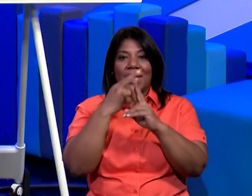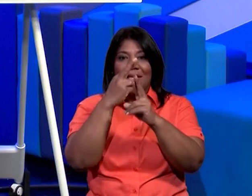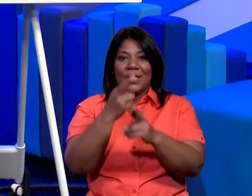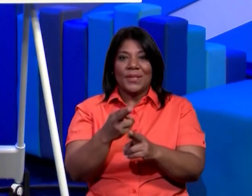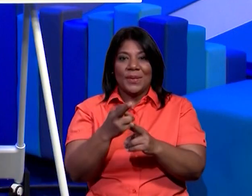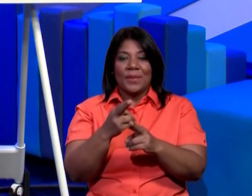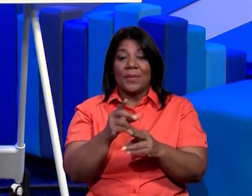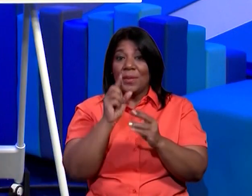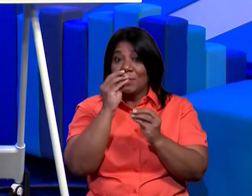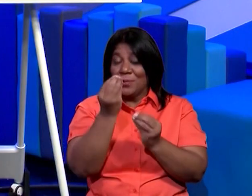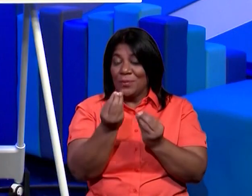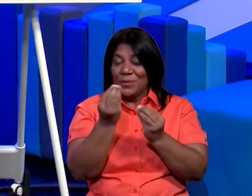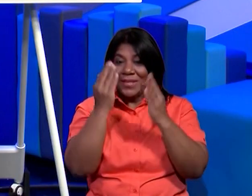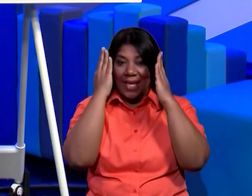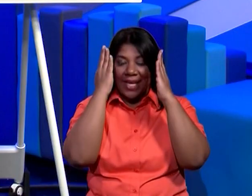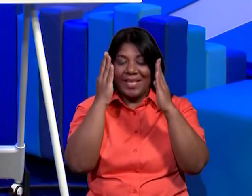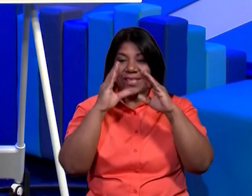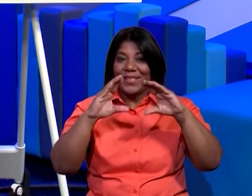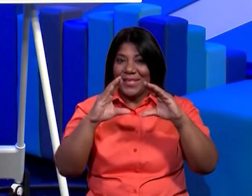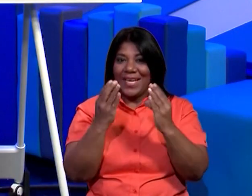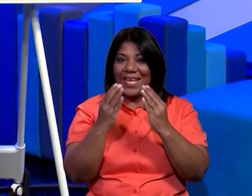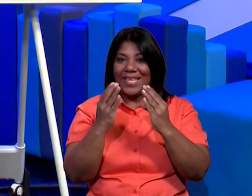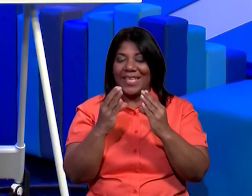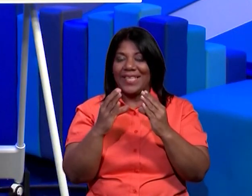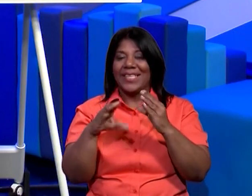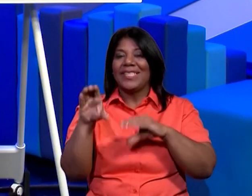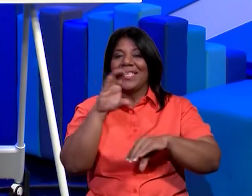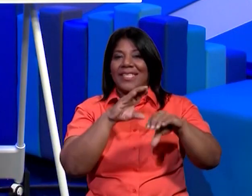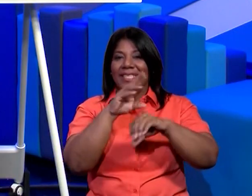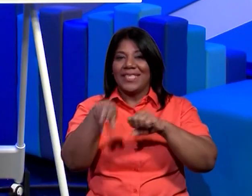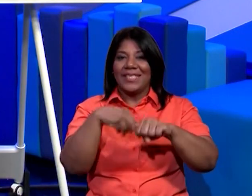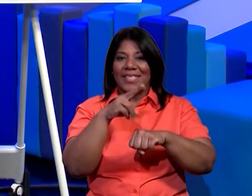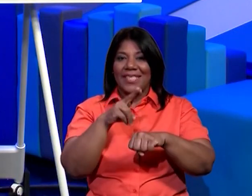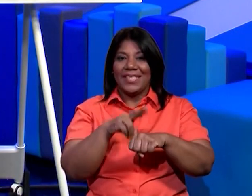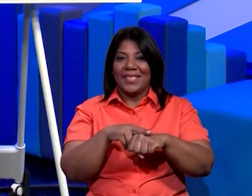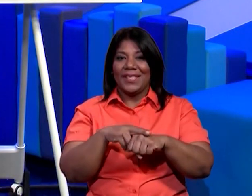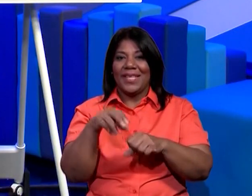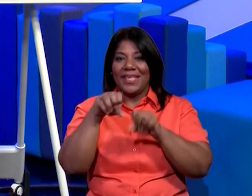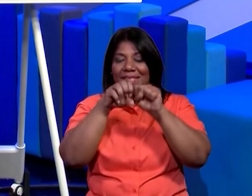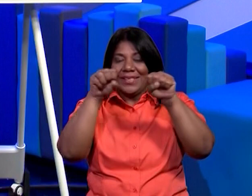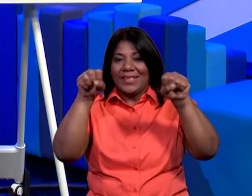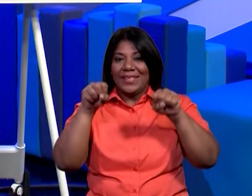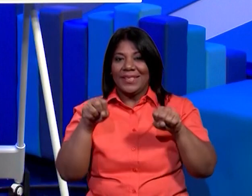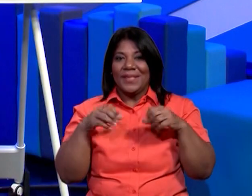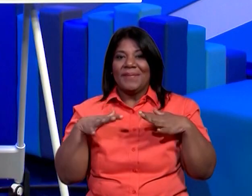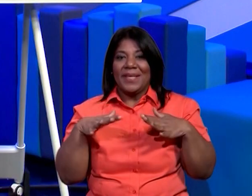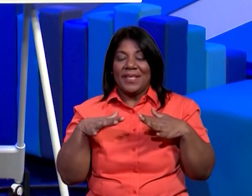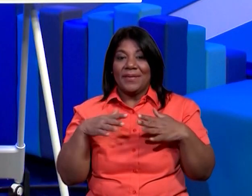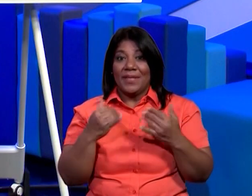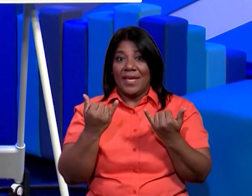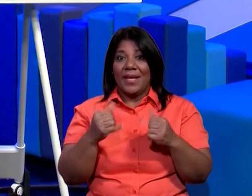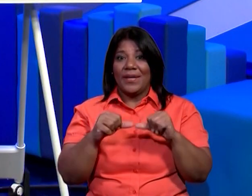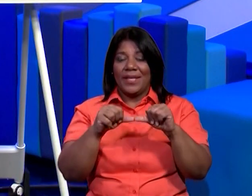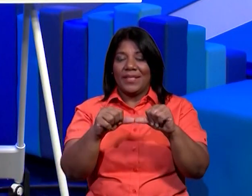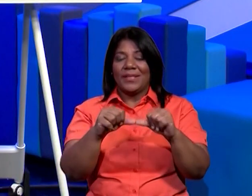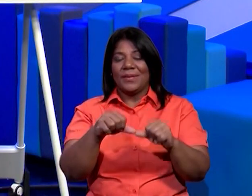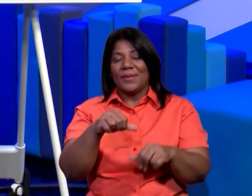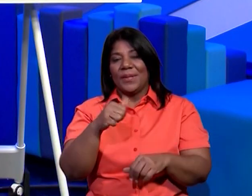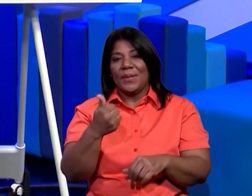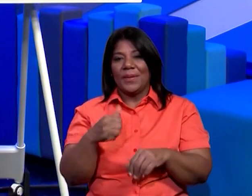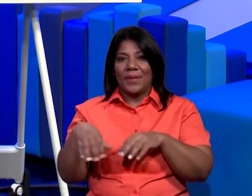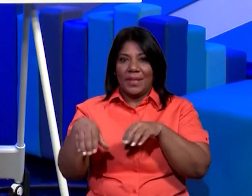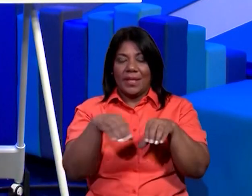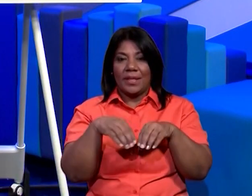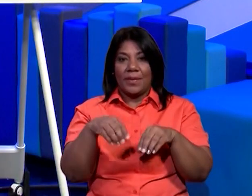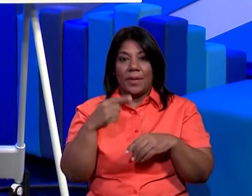respuestas y han prestado mucha atención a las clases de ciencias naturales sobre el sistema nervioso bien ahora seguimos con otra actividad